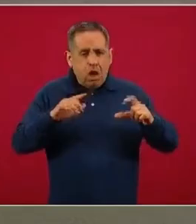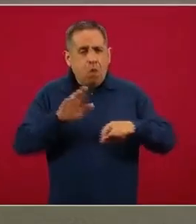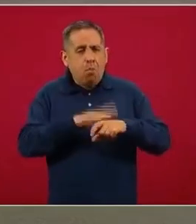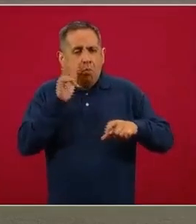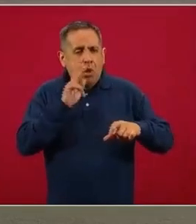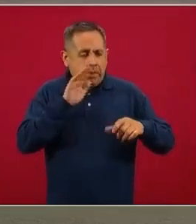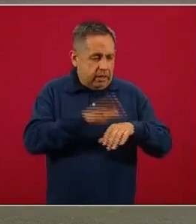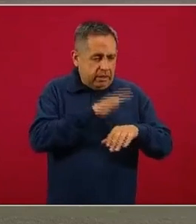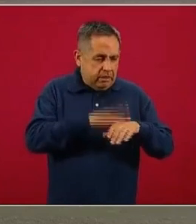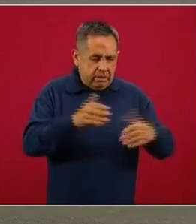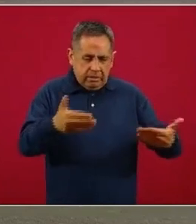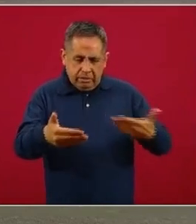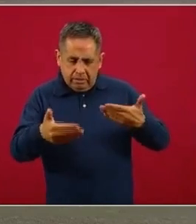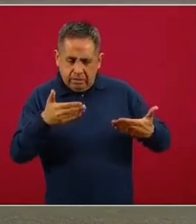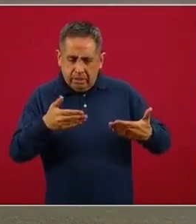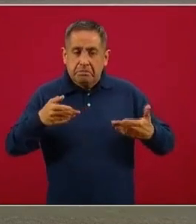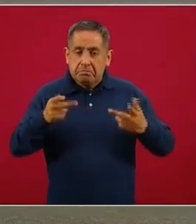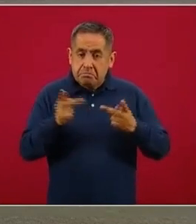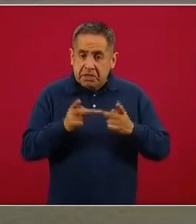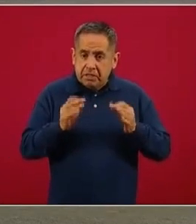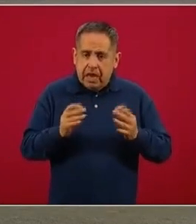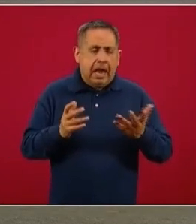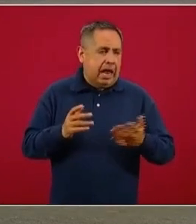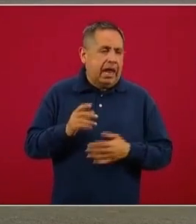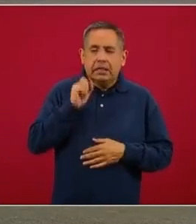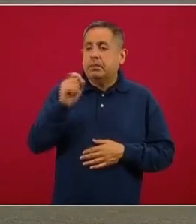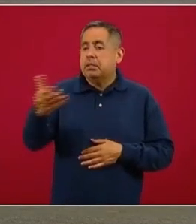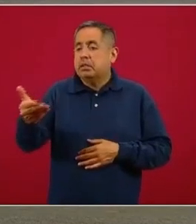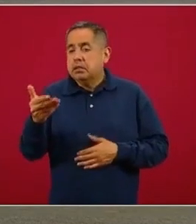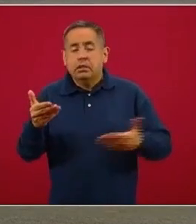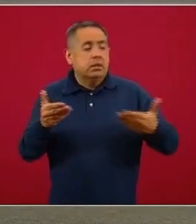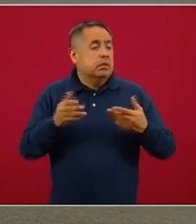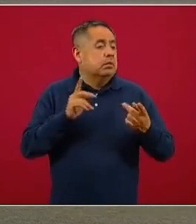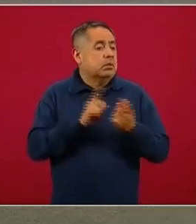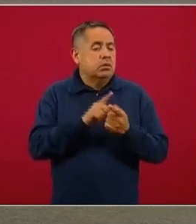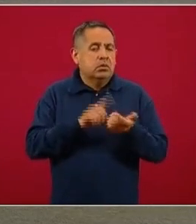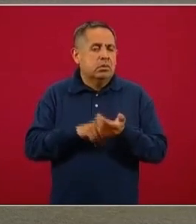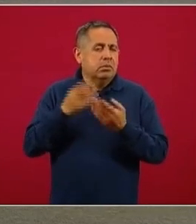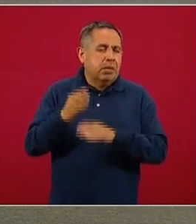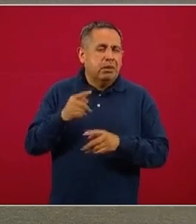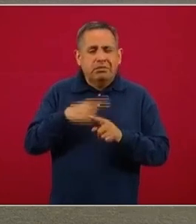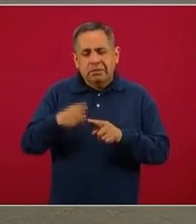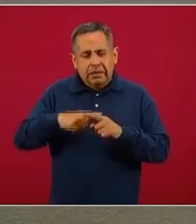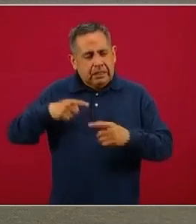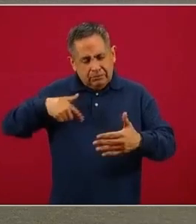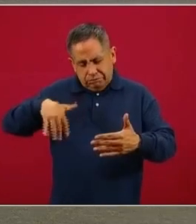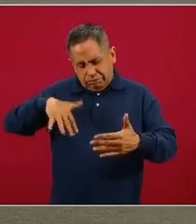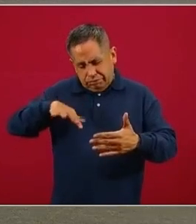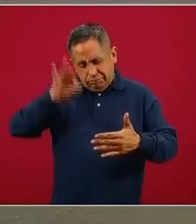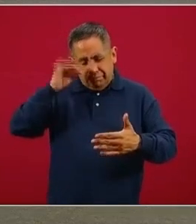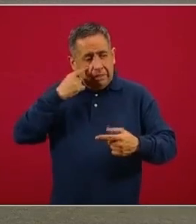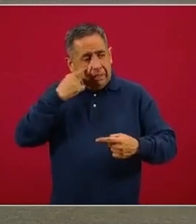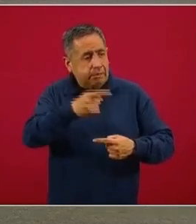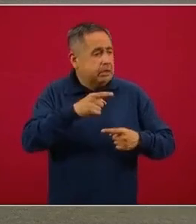que proviene también del Censo del Bienestar y de la interacción con estos o de la búsqueda específica de estas